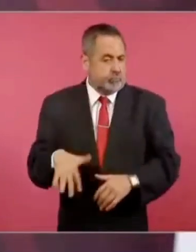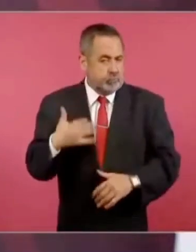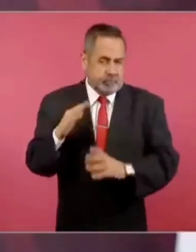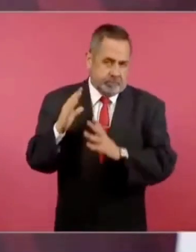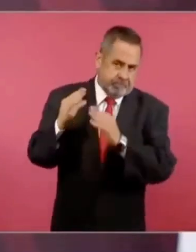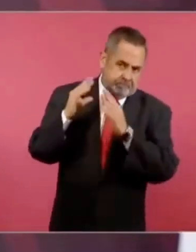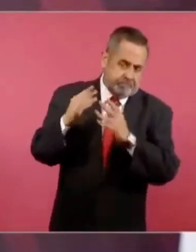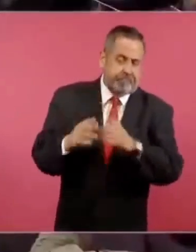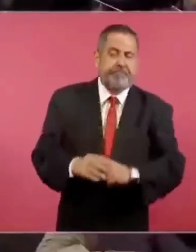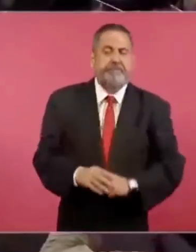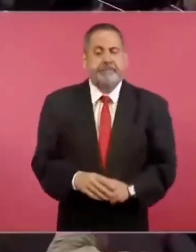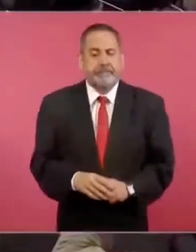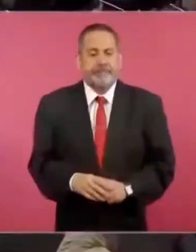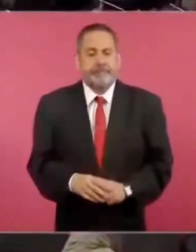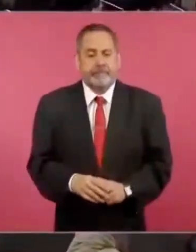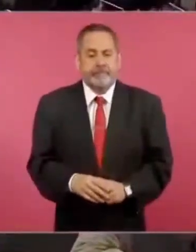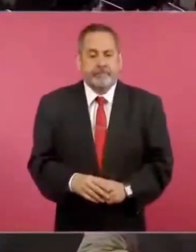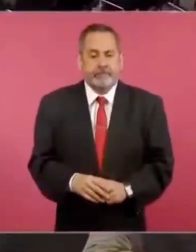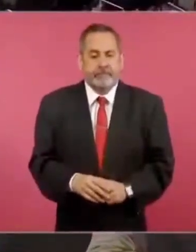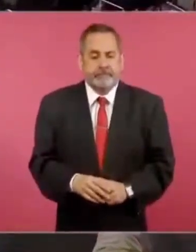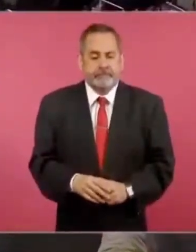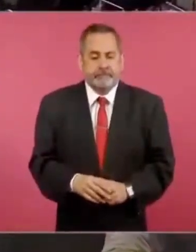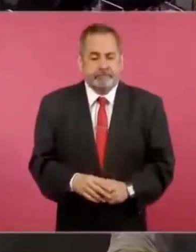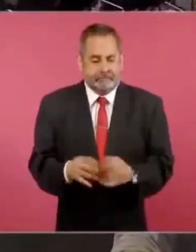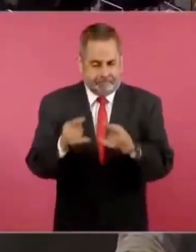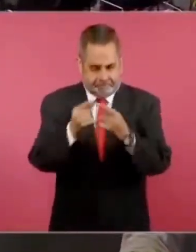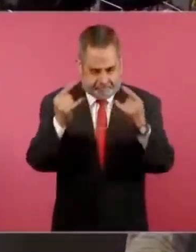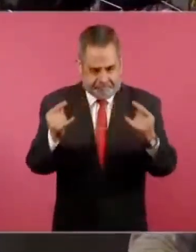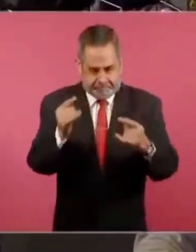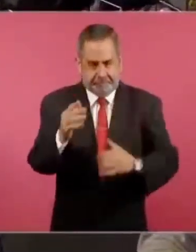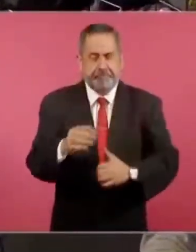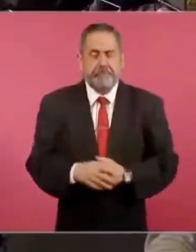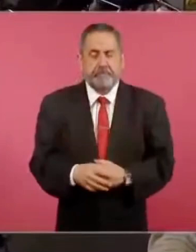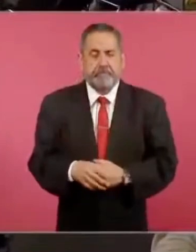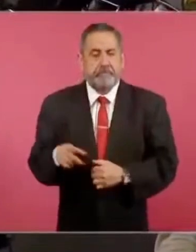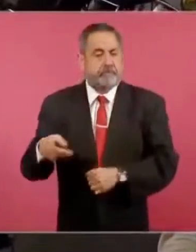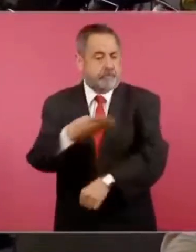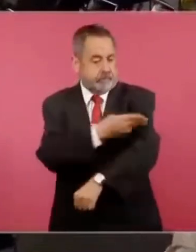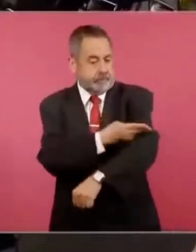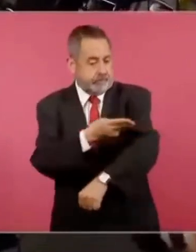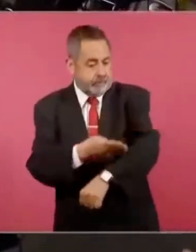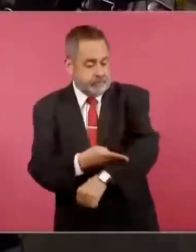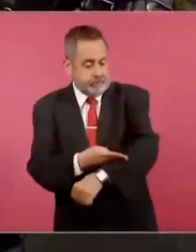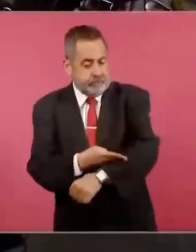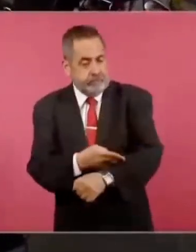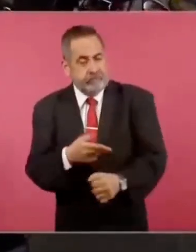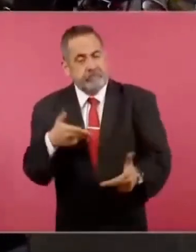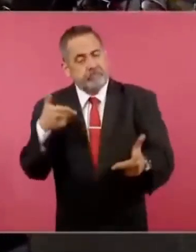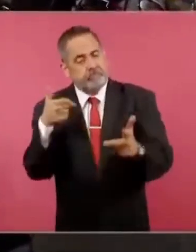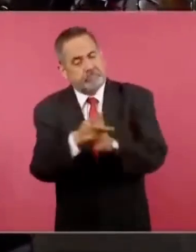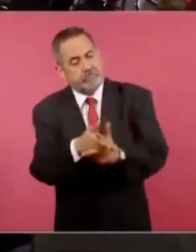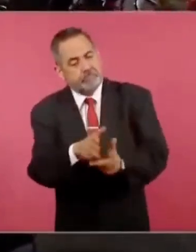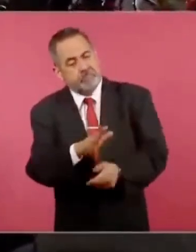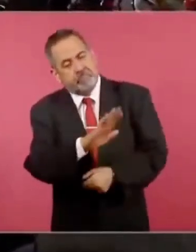Después de que asesinan a Madero y al